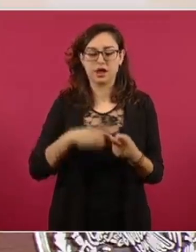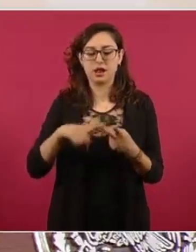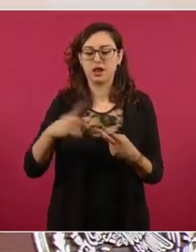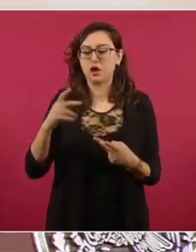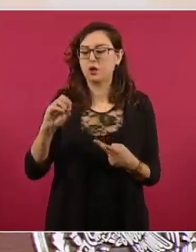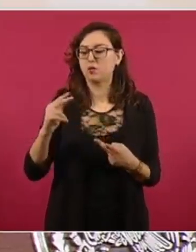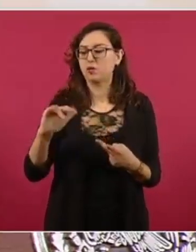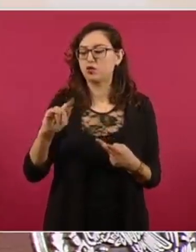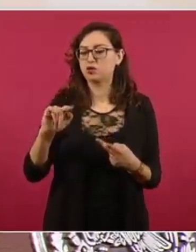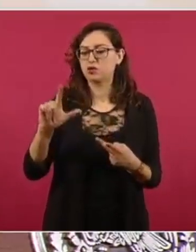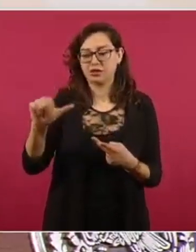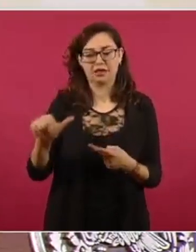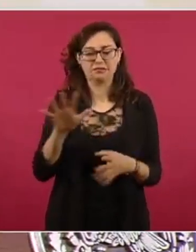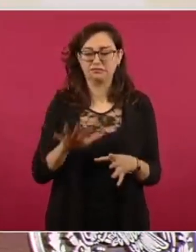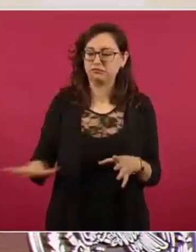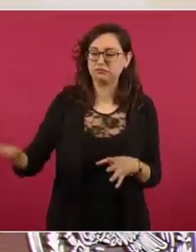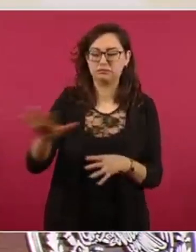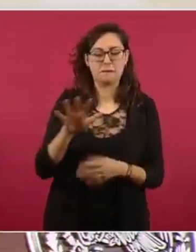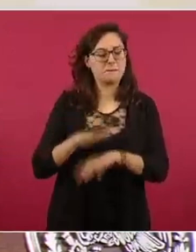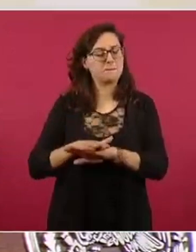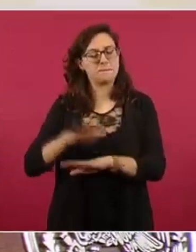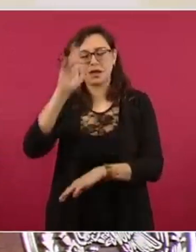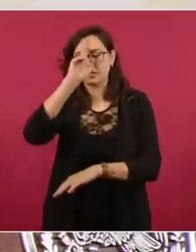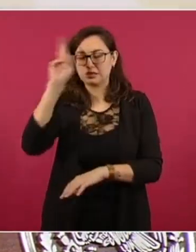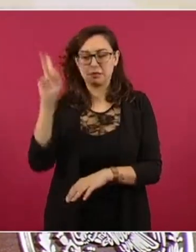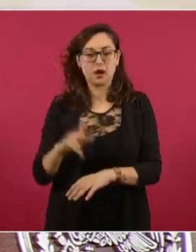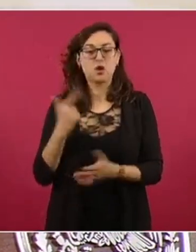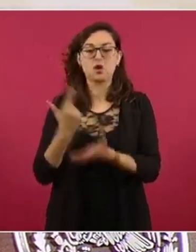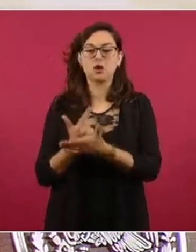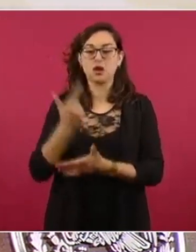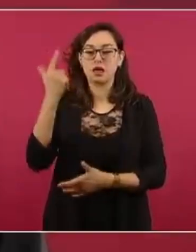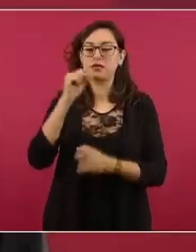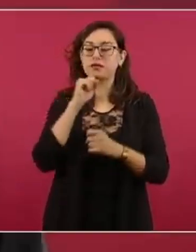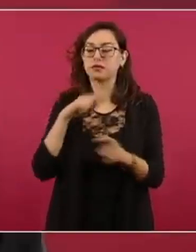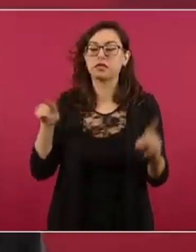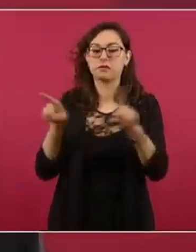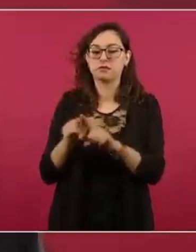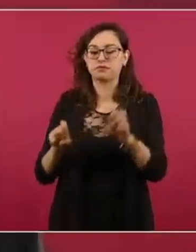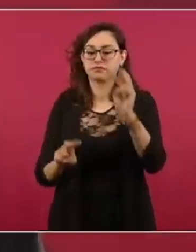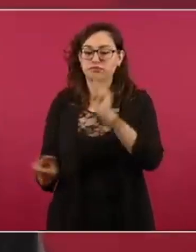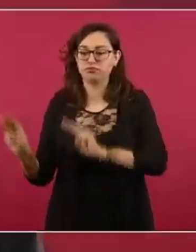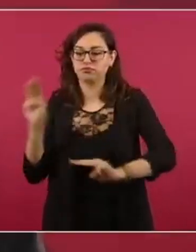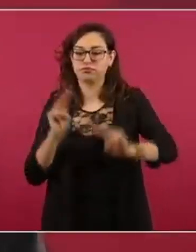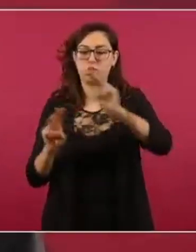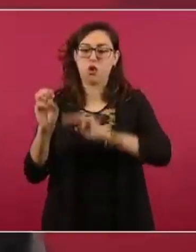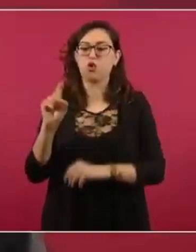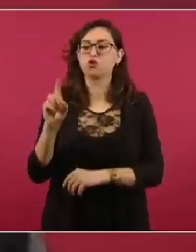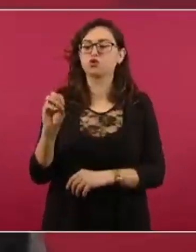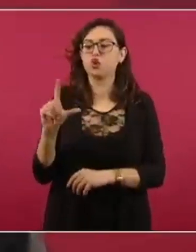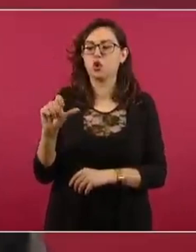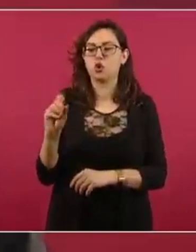afectada, y hacia la sierra, hacia los ozolotepec, son